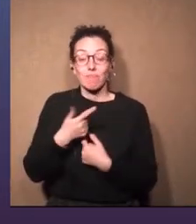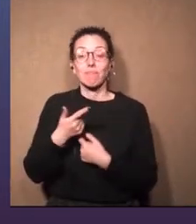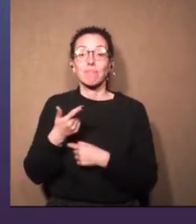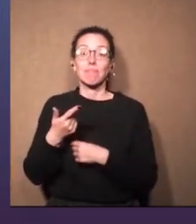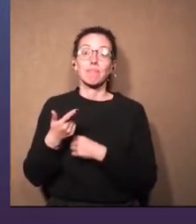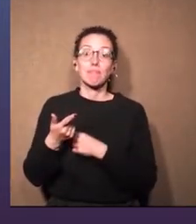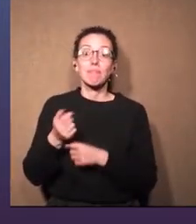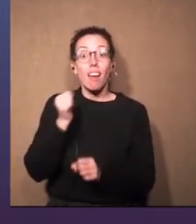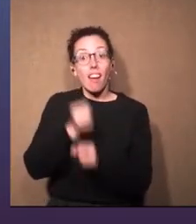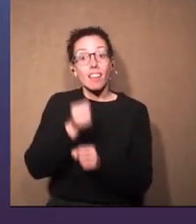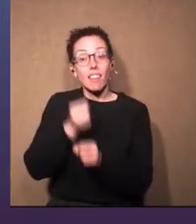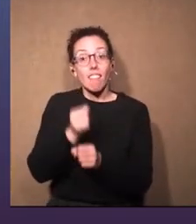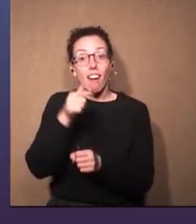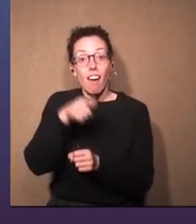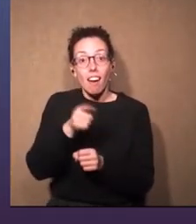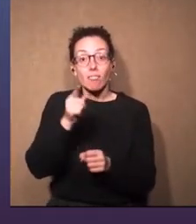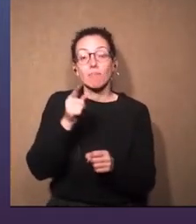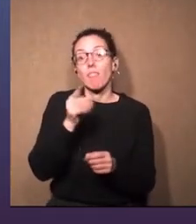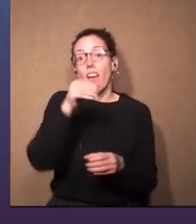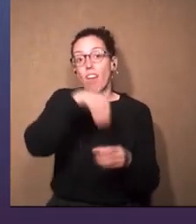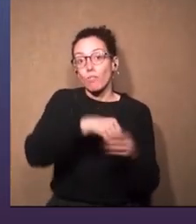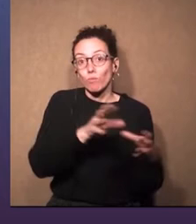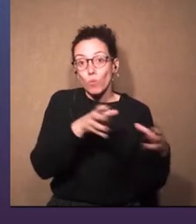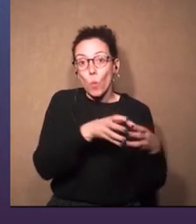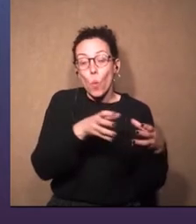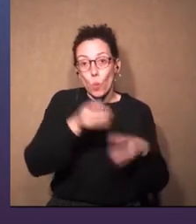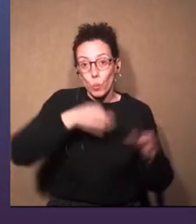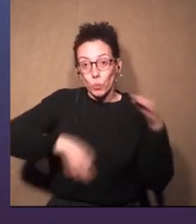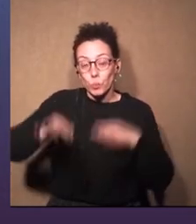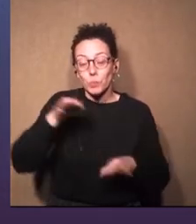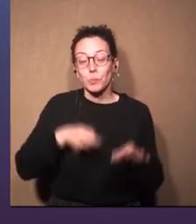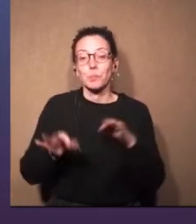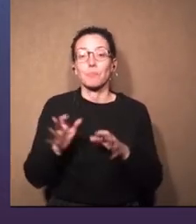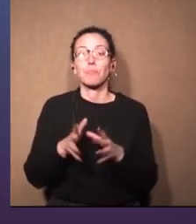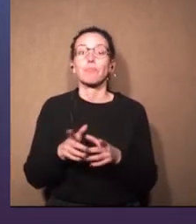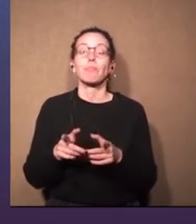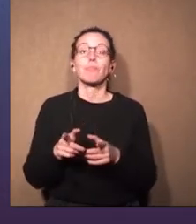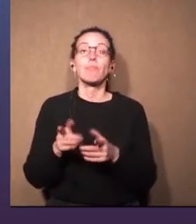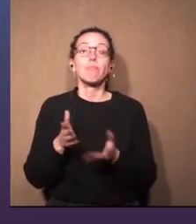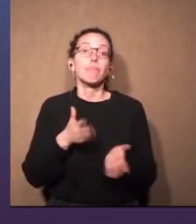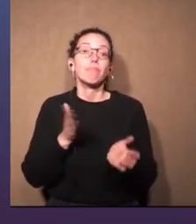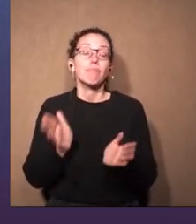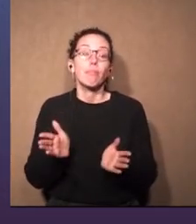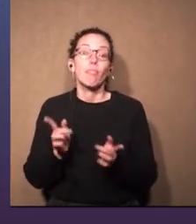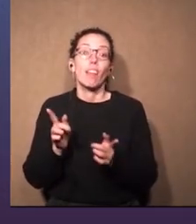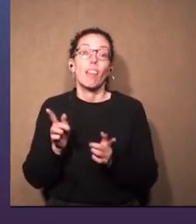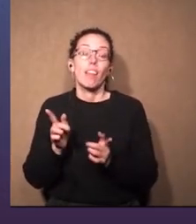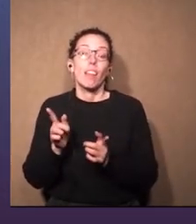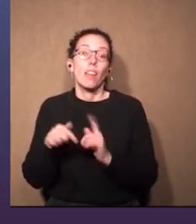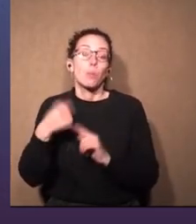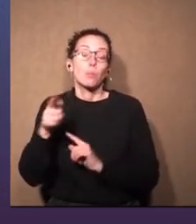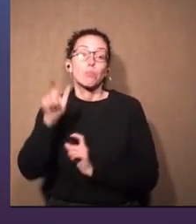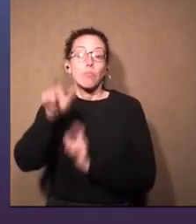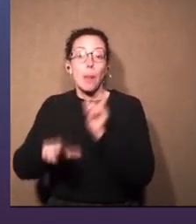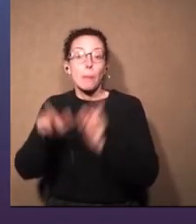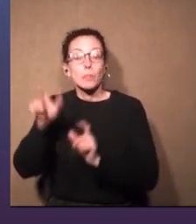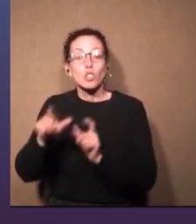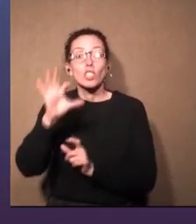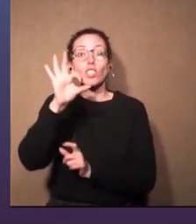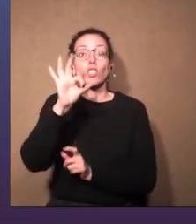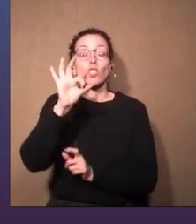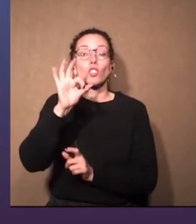para trabajar además con ellos en el teatro. Y bueno, y con la gente